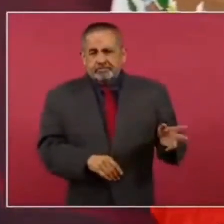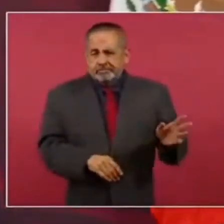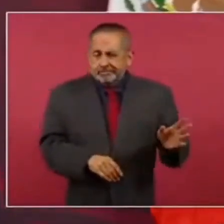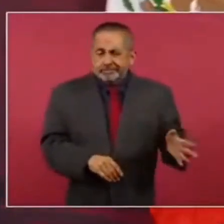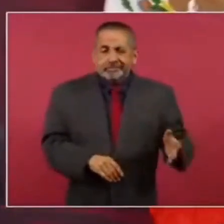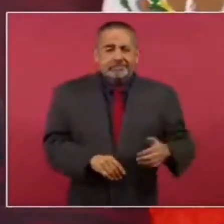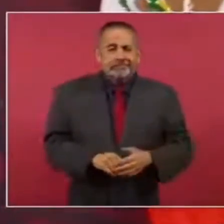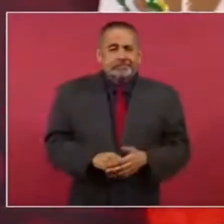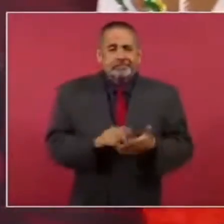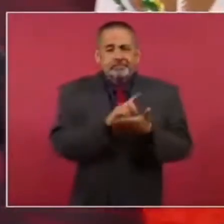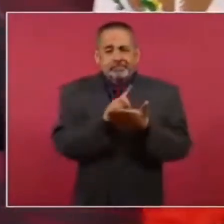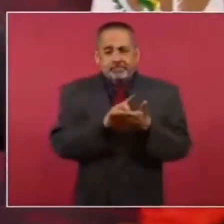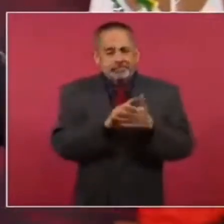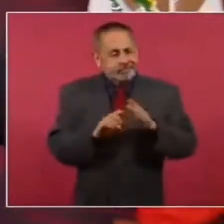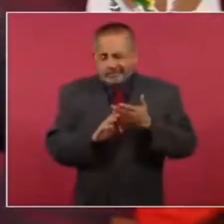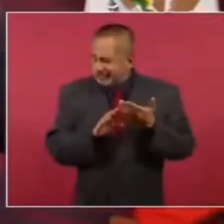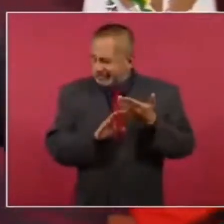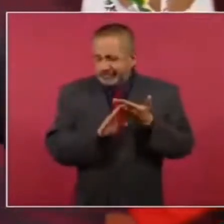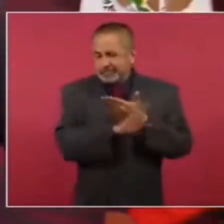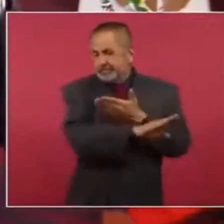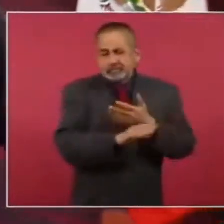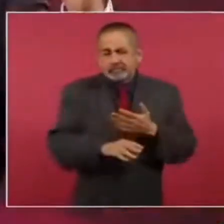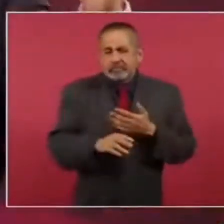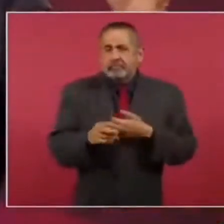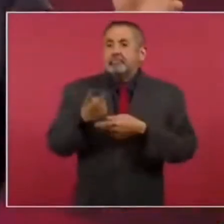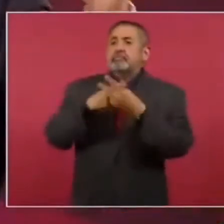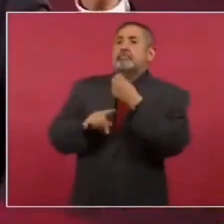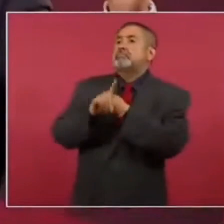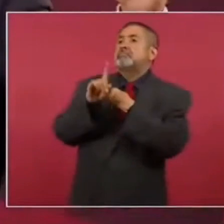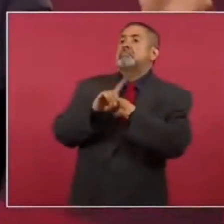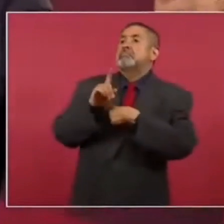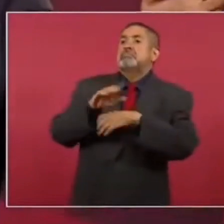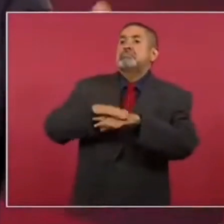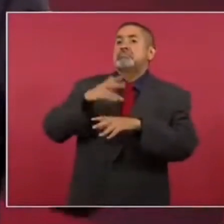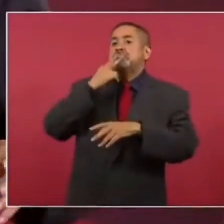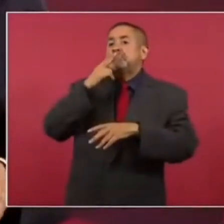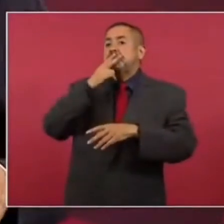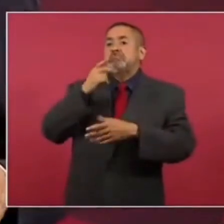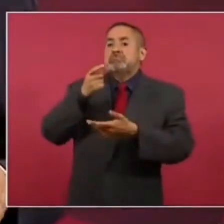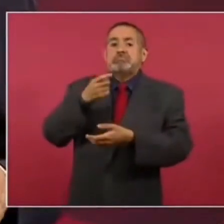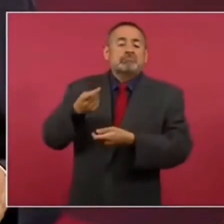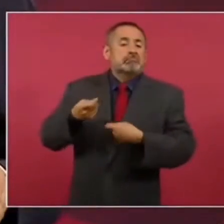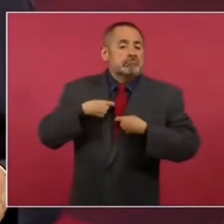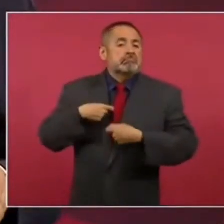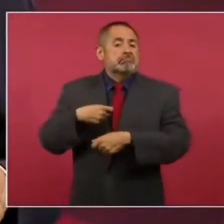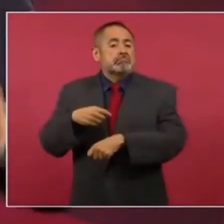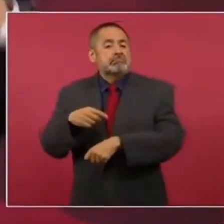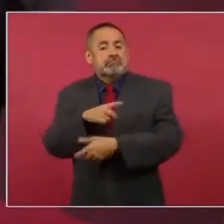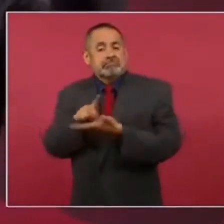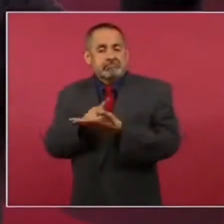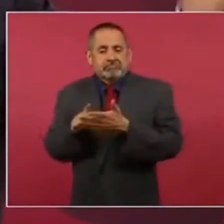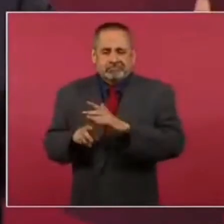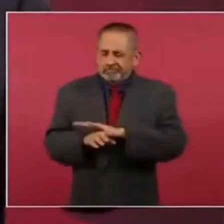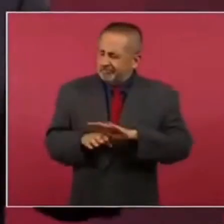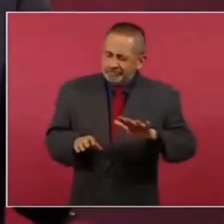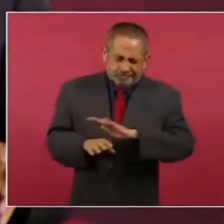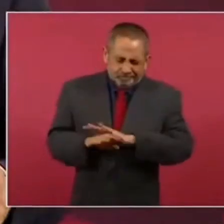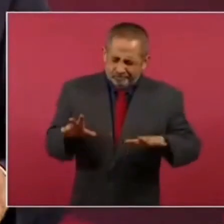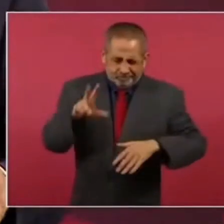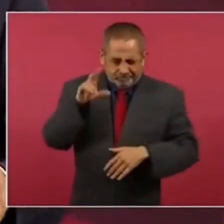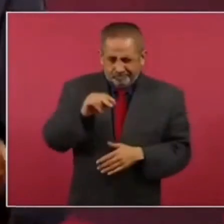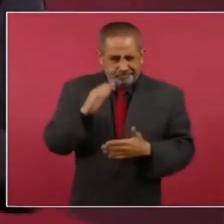que se nos presente un problema grave de consumo, una pandemia,